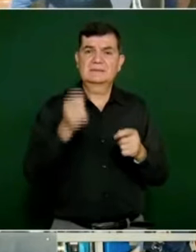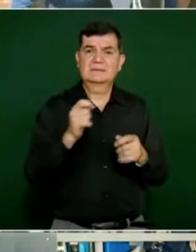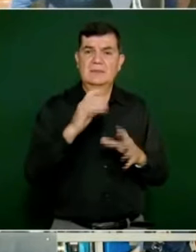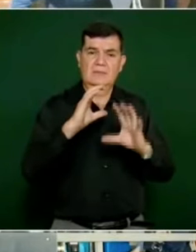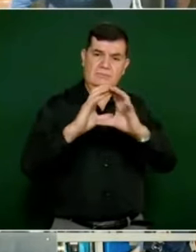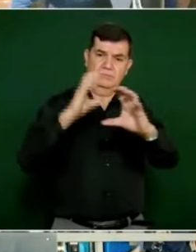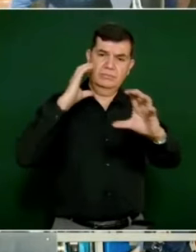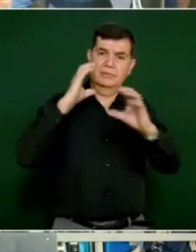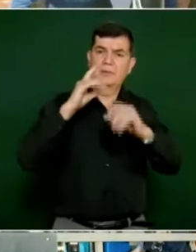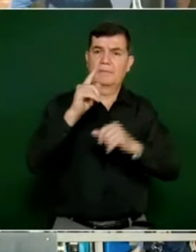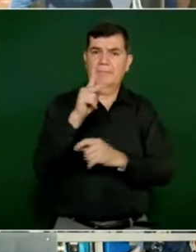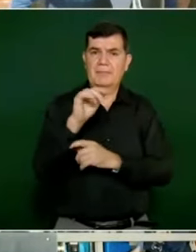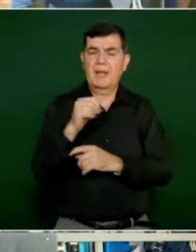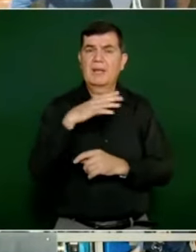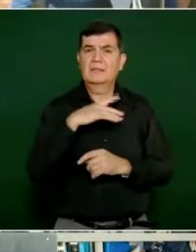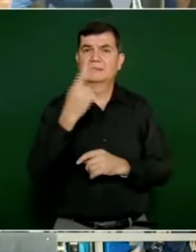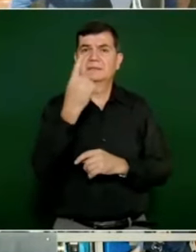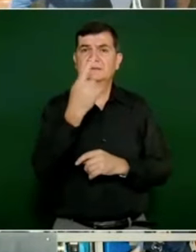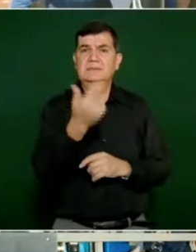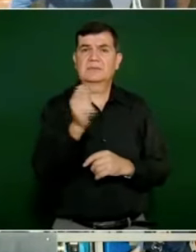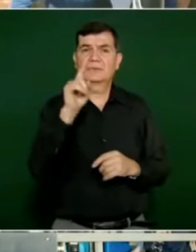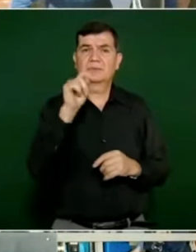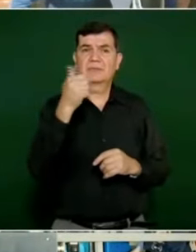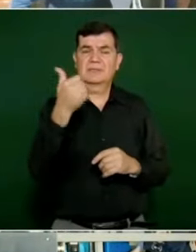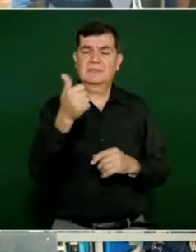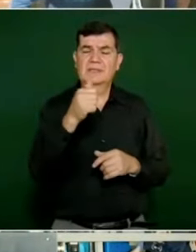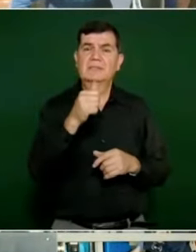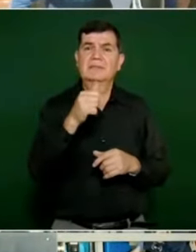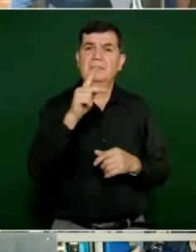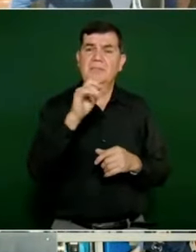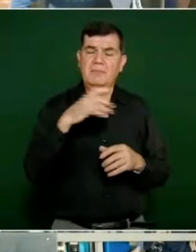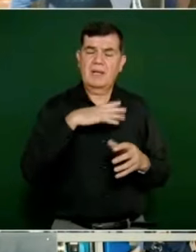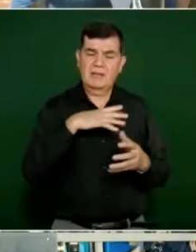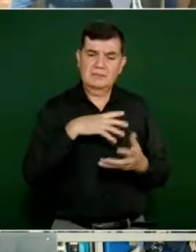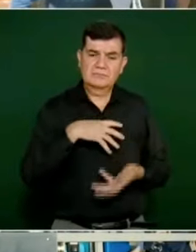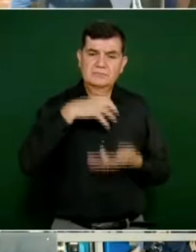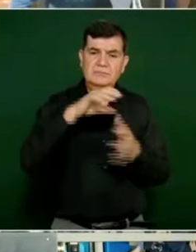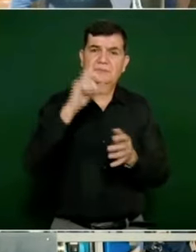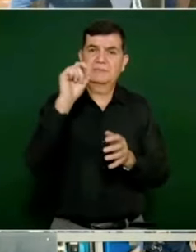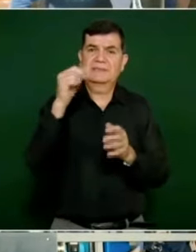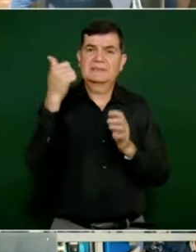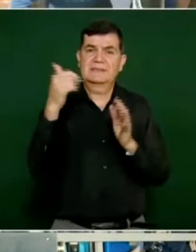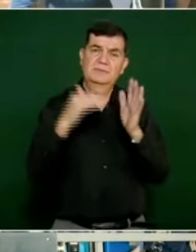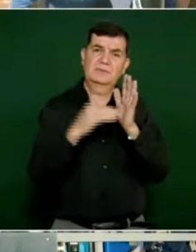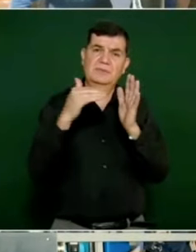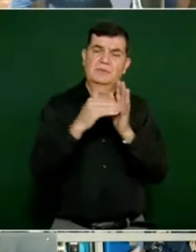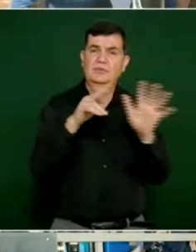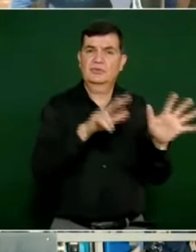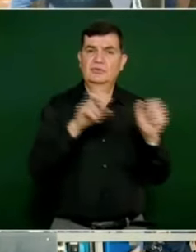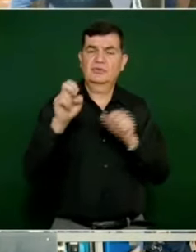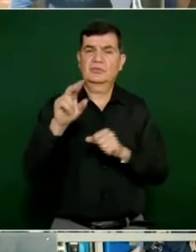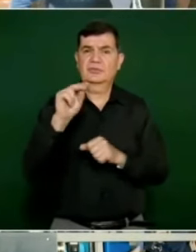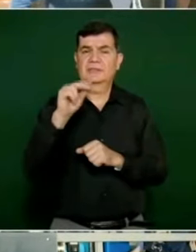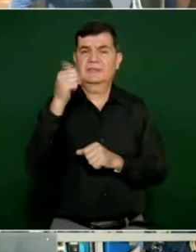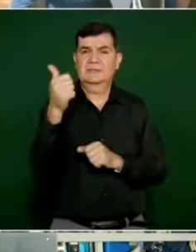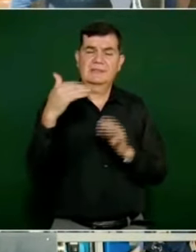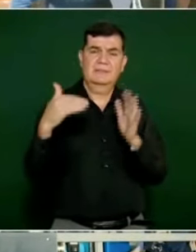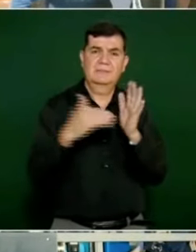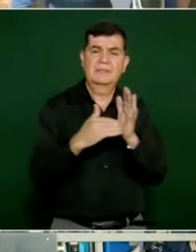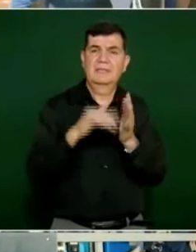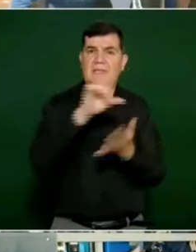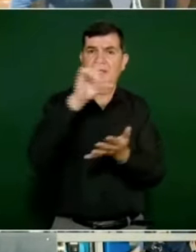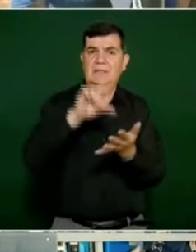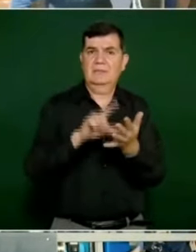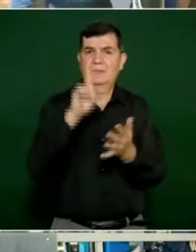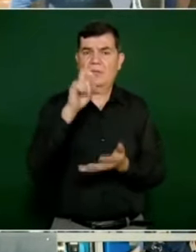pipas, 156 pipas han repartido hasta la fecha 26 millones 886 mil litros